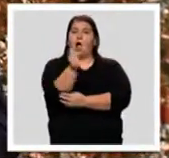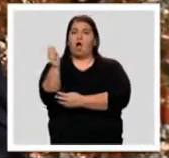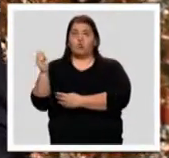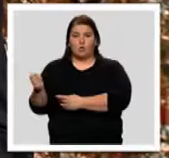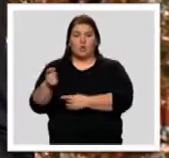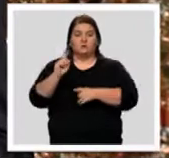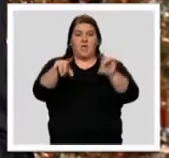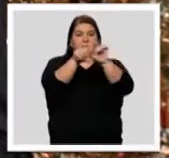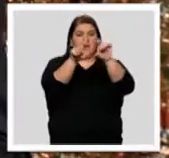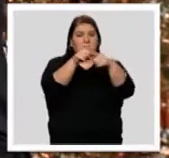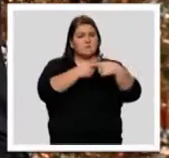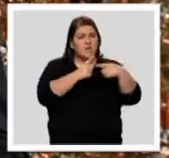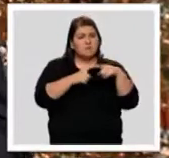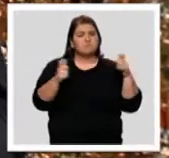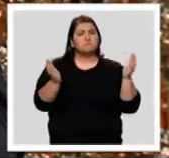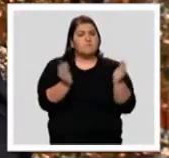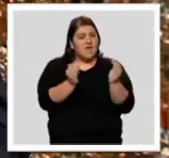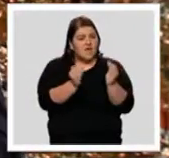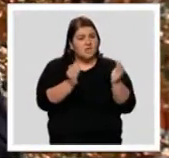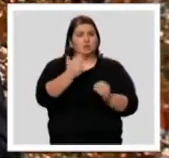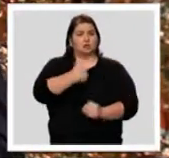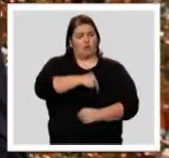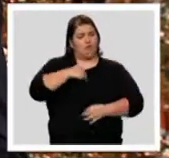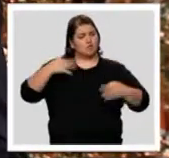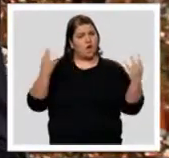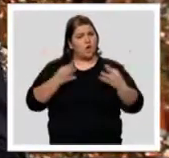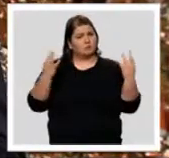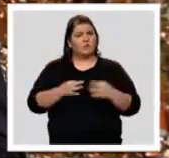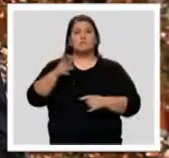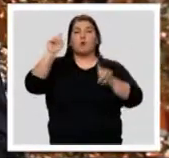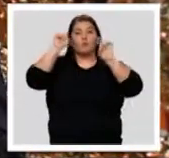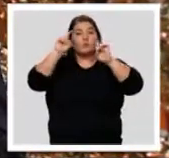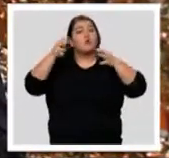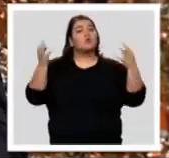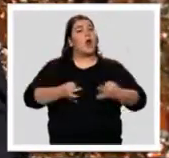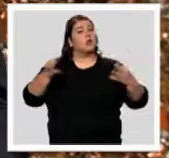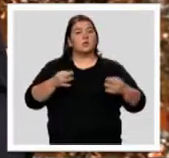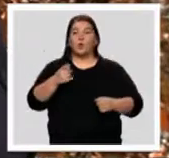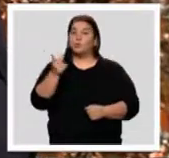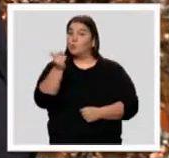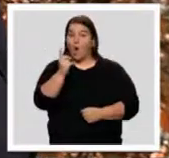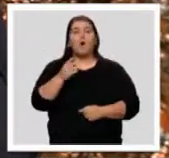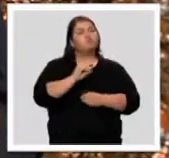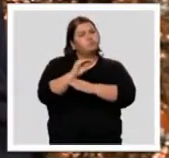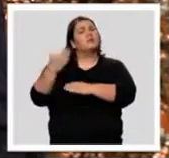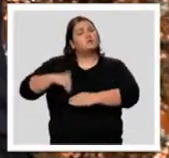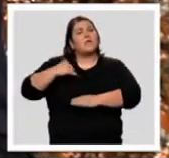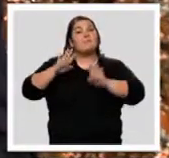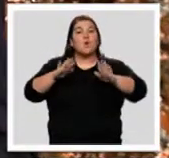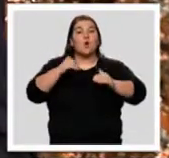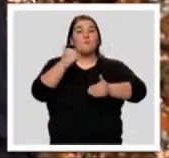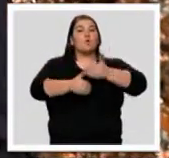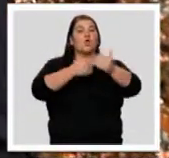nuestras pequeñas y medianas empresas, garantizando nuestra sanidad y nuestra educación, sino que ya estamos en el proceso de